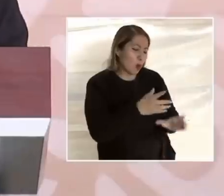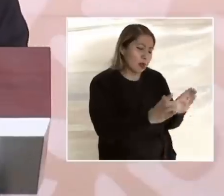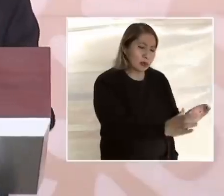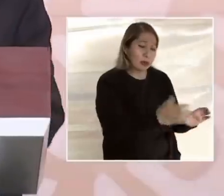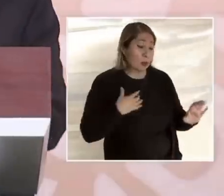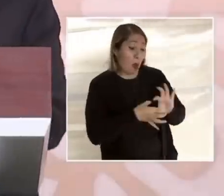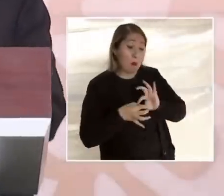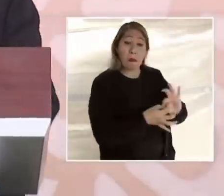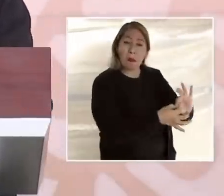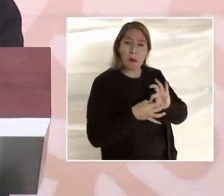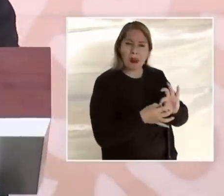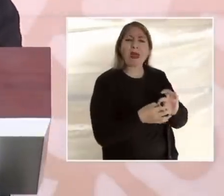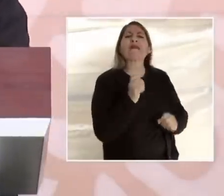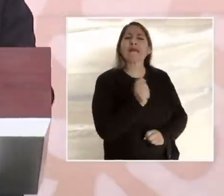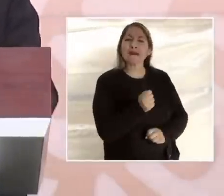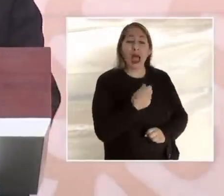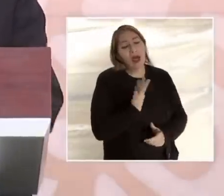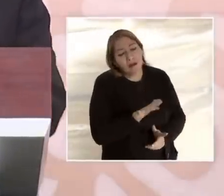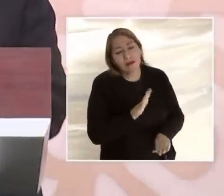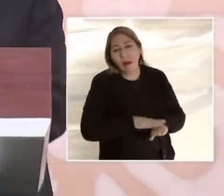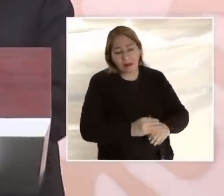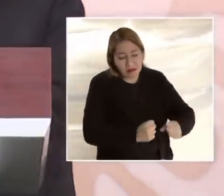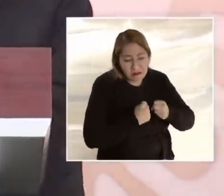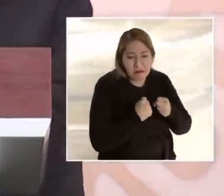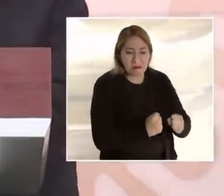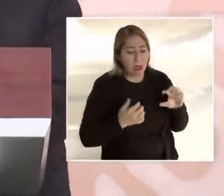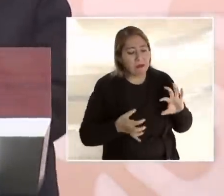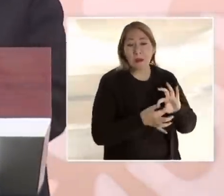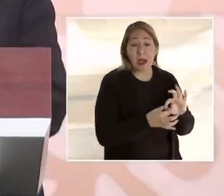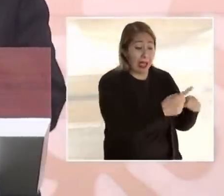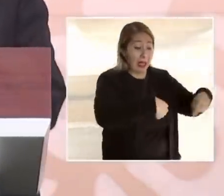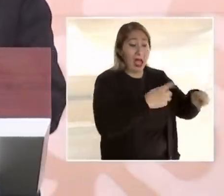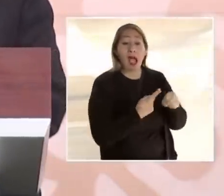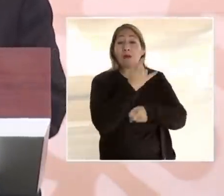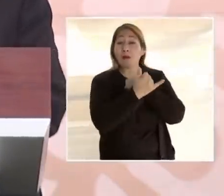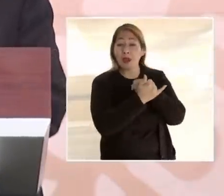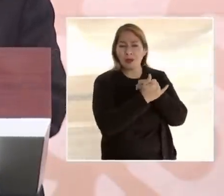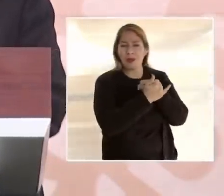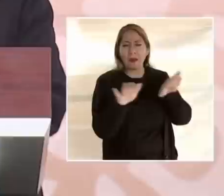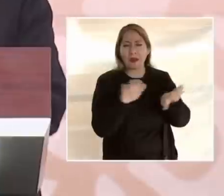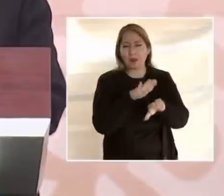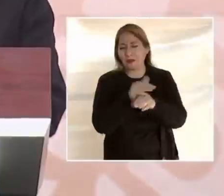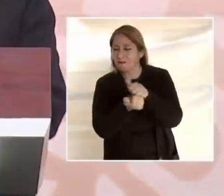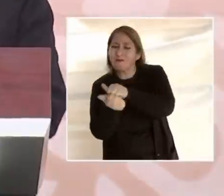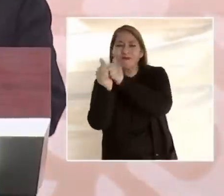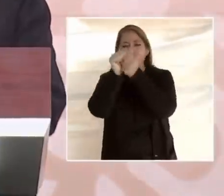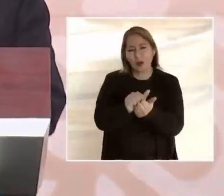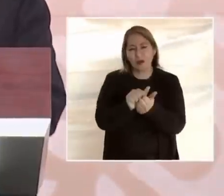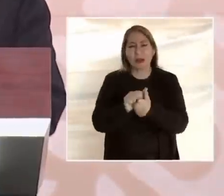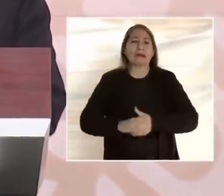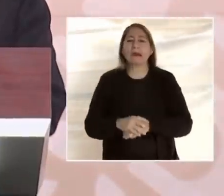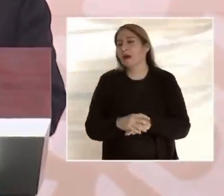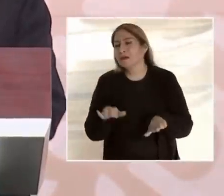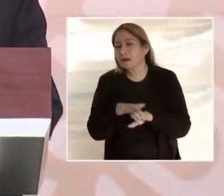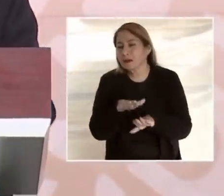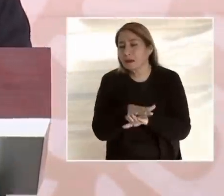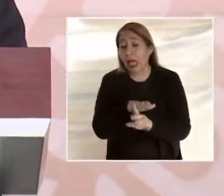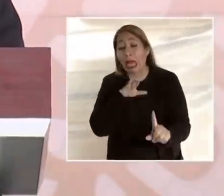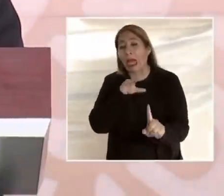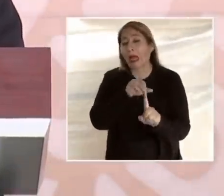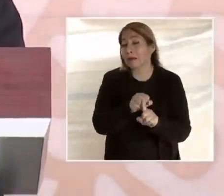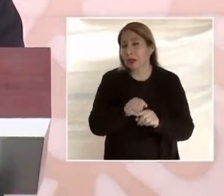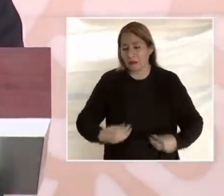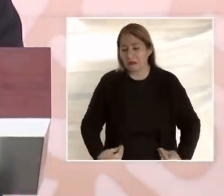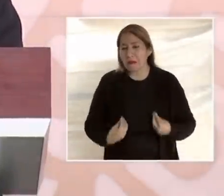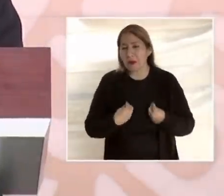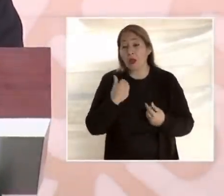leales, es ir a la segura para integrar a las mayorías al proyecto transformador, superar la opresión y alcanzar el ideal